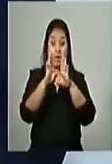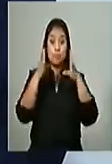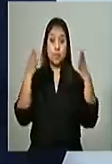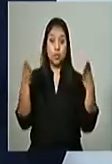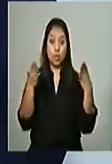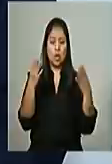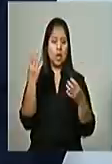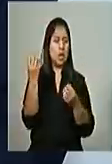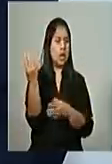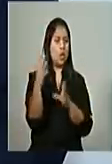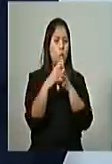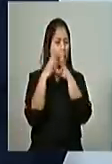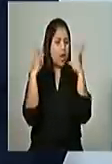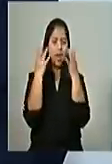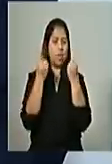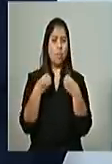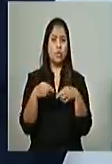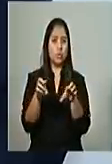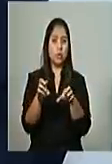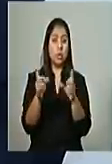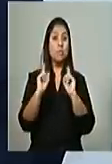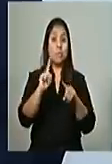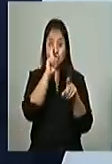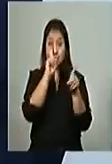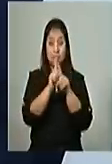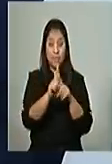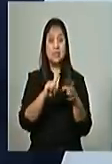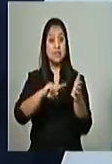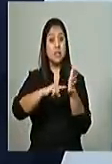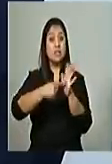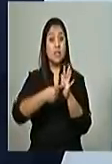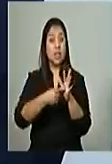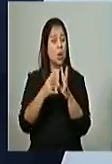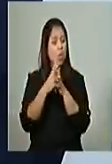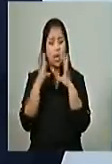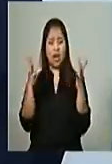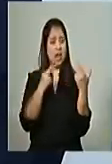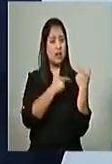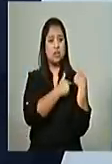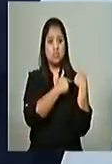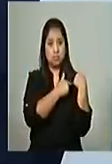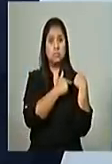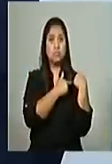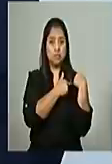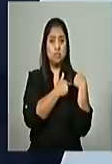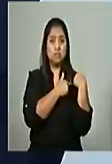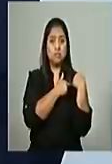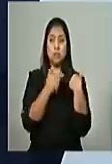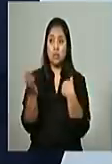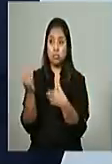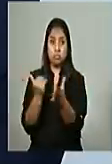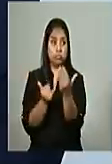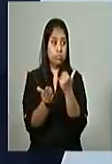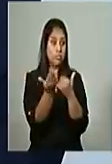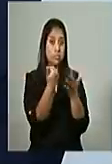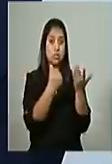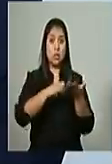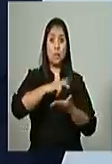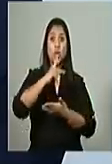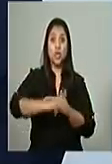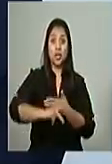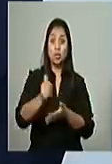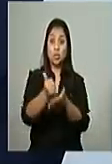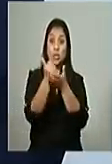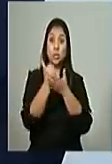implica una inmensa responsabilidad. Pronto comenzarán a llegar proyectos que ayudarán a nuestra